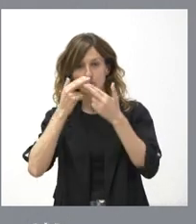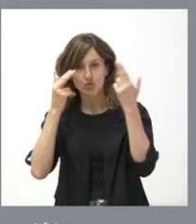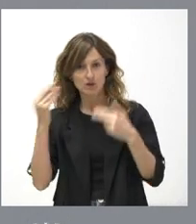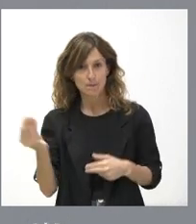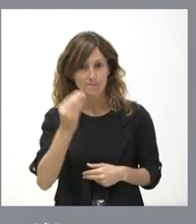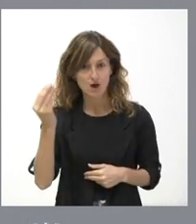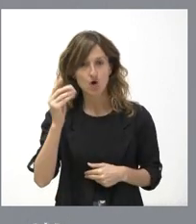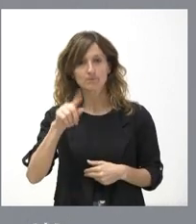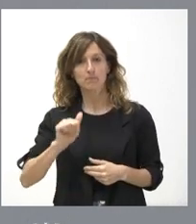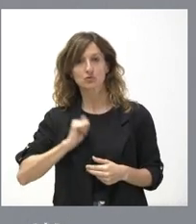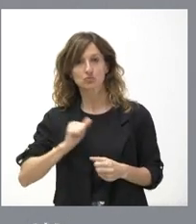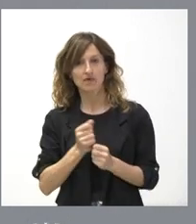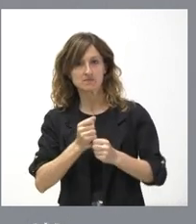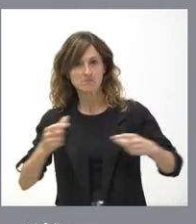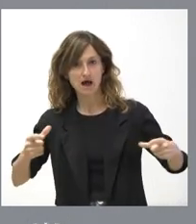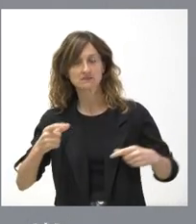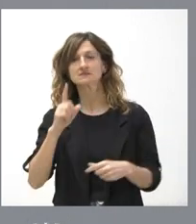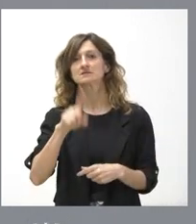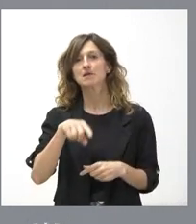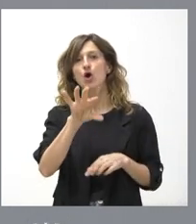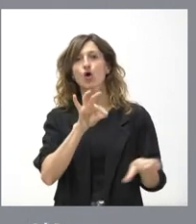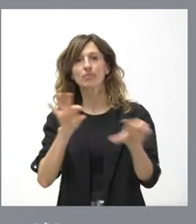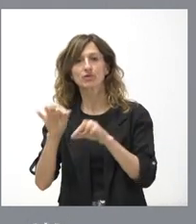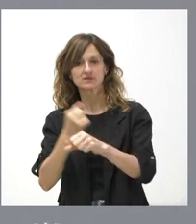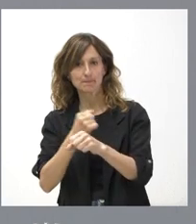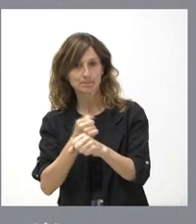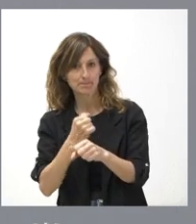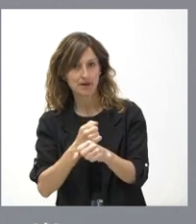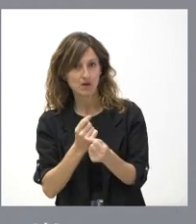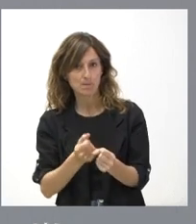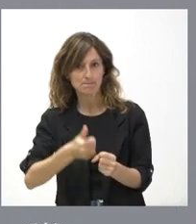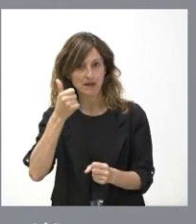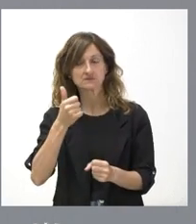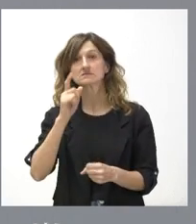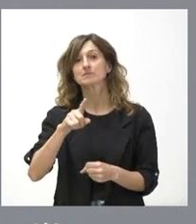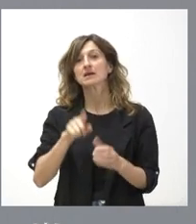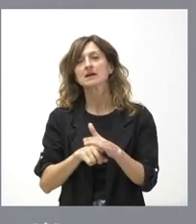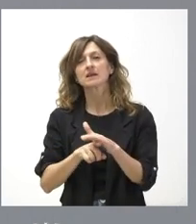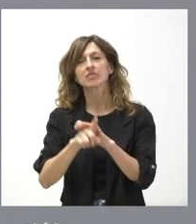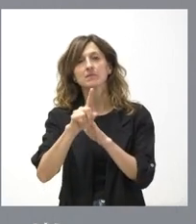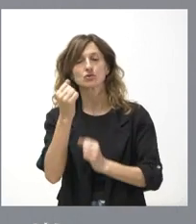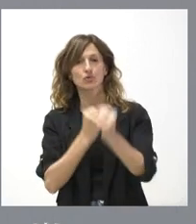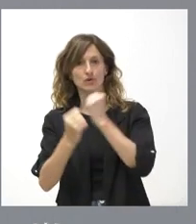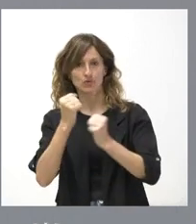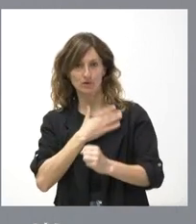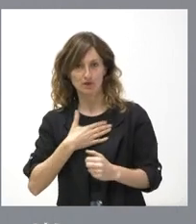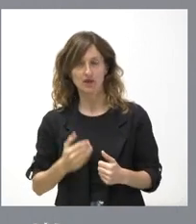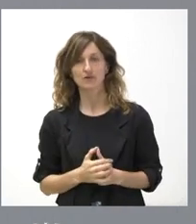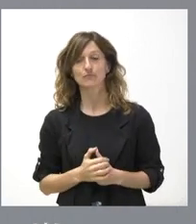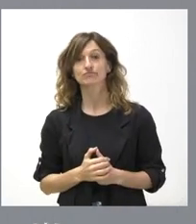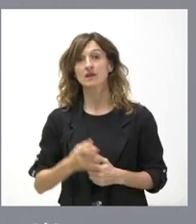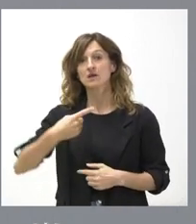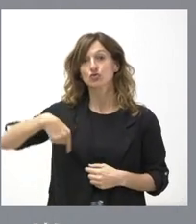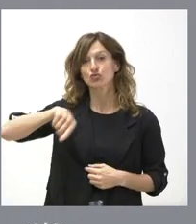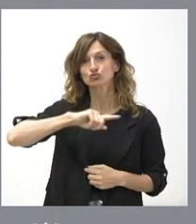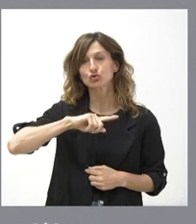tenga más oportunidades, tenga más opciones de empleo y para que haya crecimiento económico. Nosotros no trabajamos